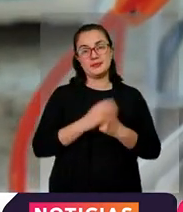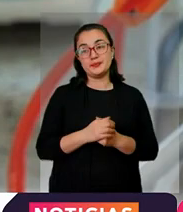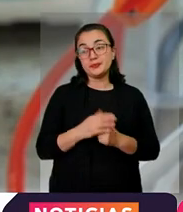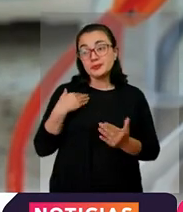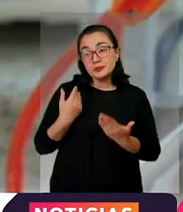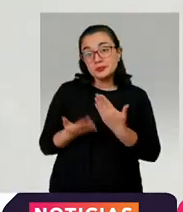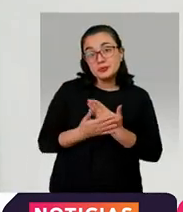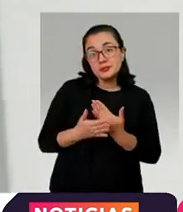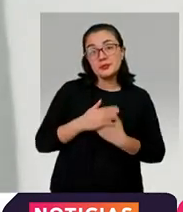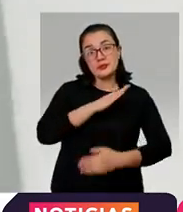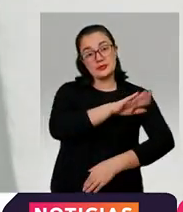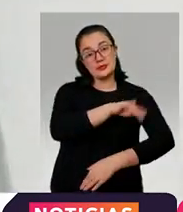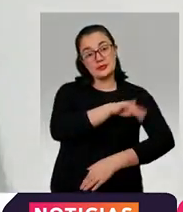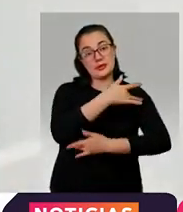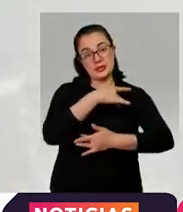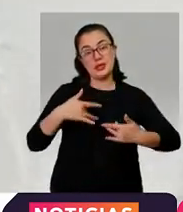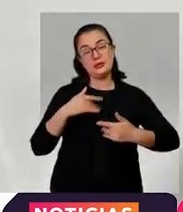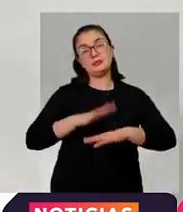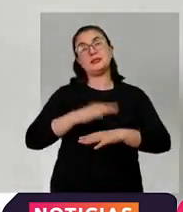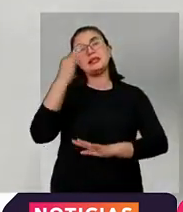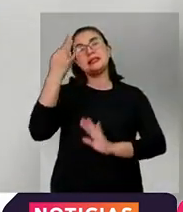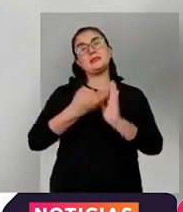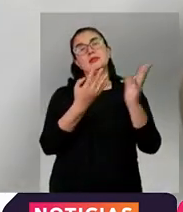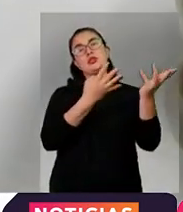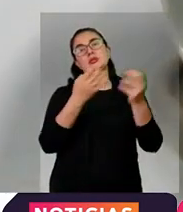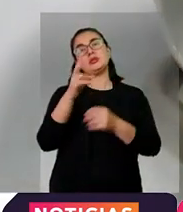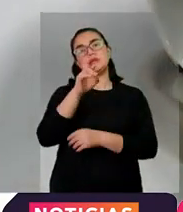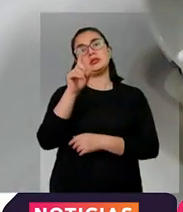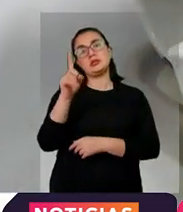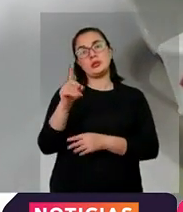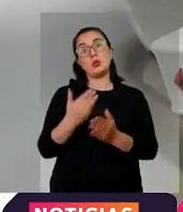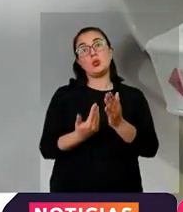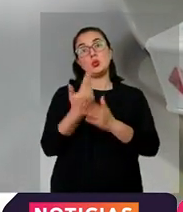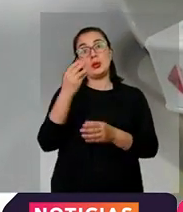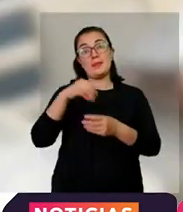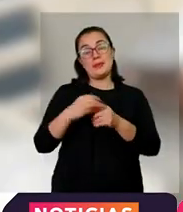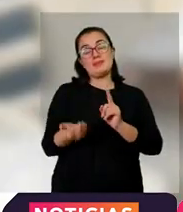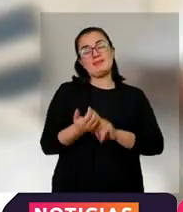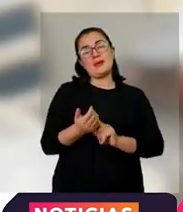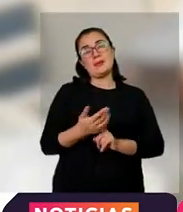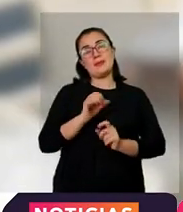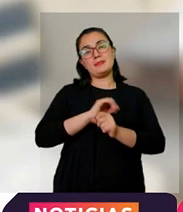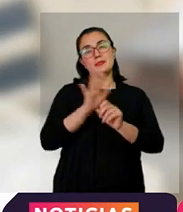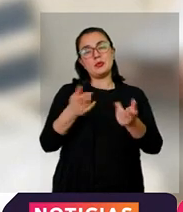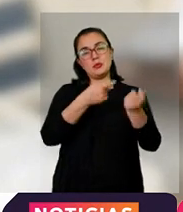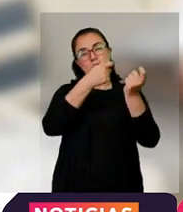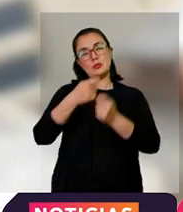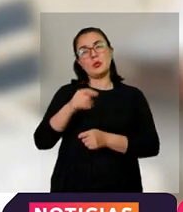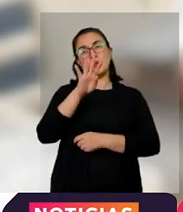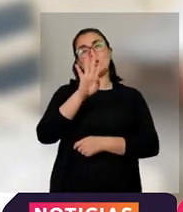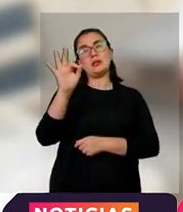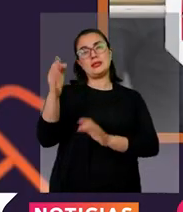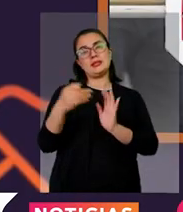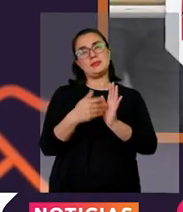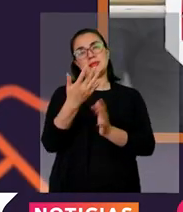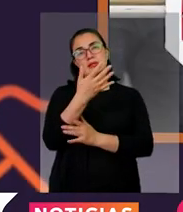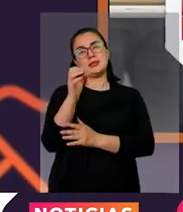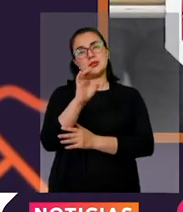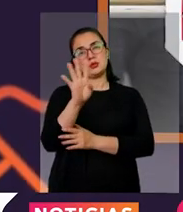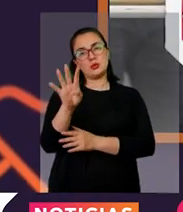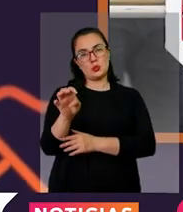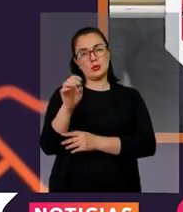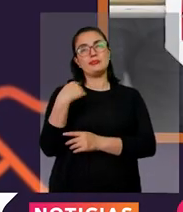Salud reportó 3,971 nuevos casos de COVID-19 para un total de 43,509 casos activos.